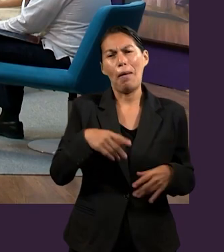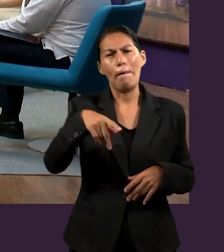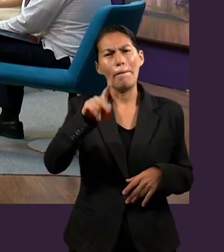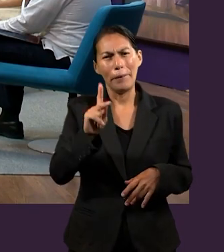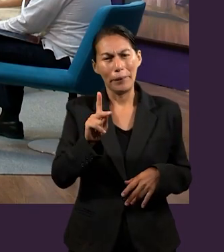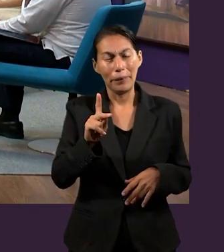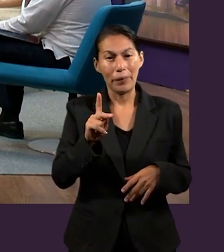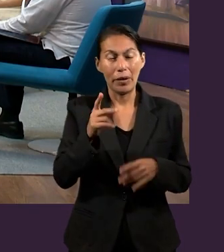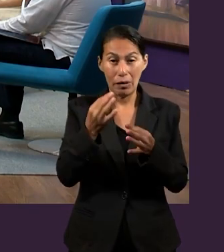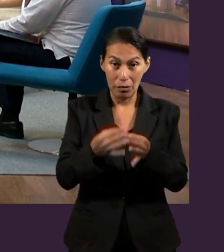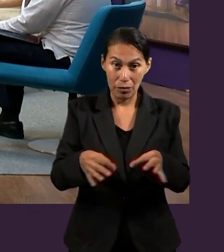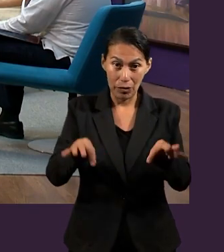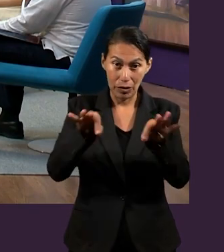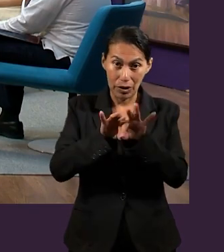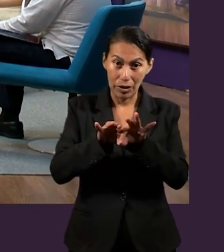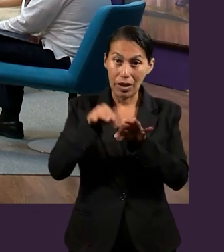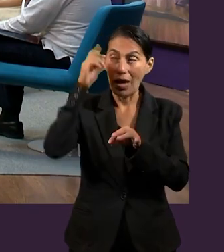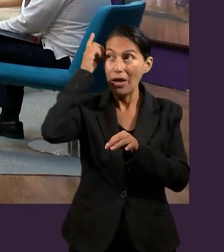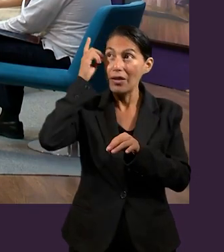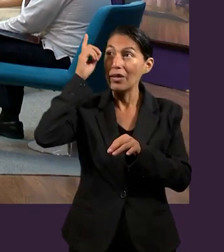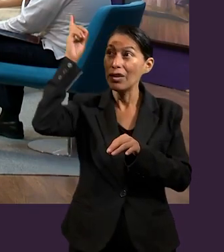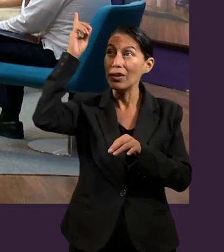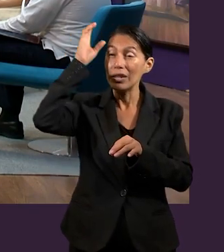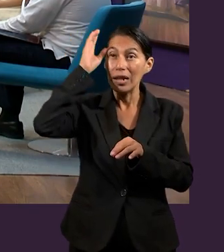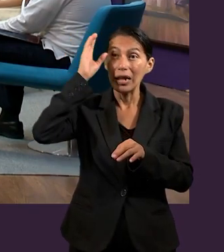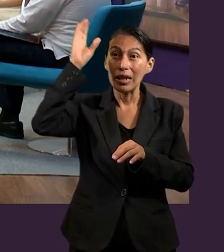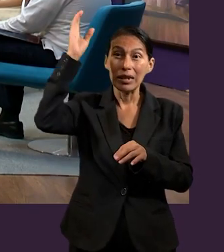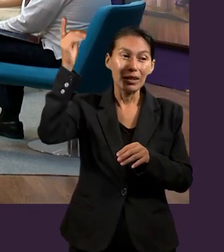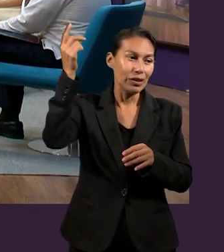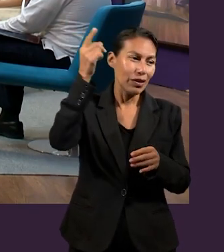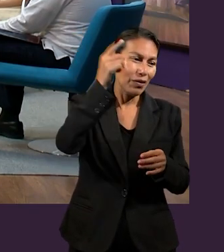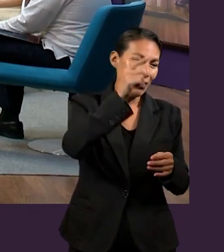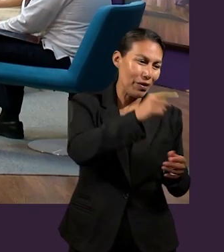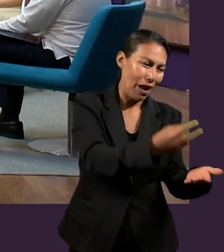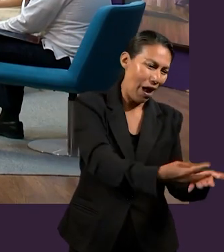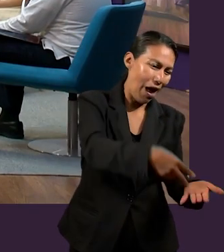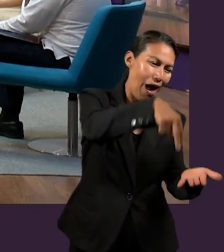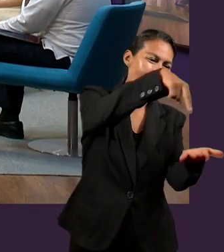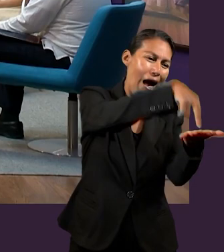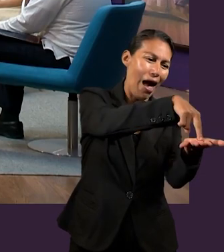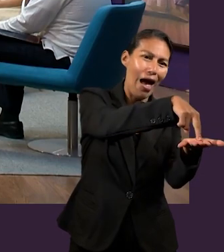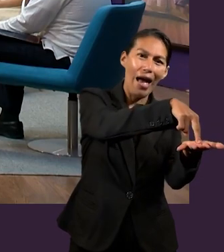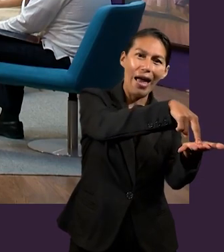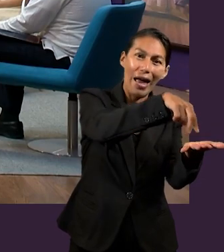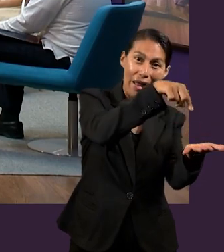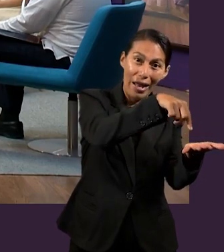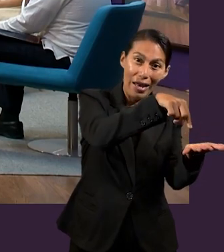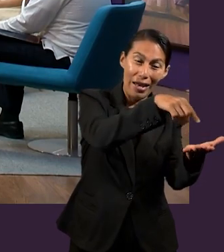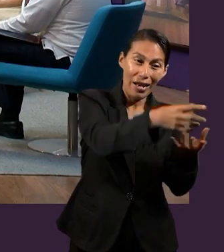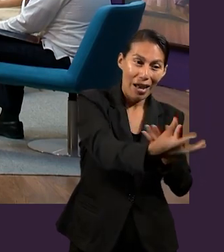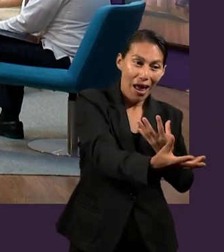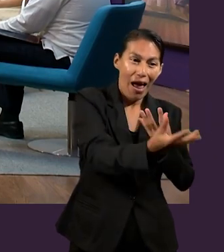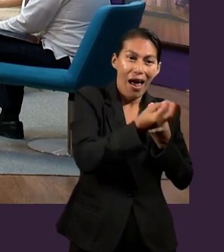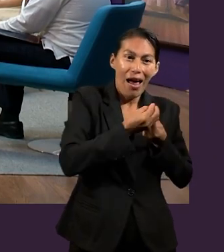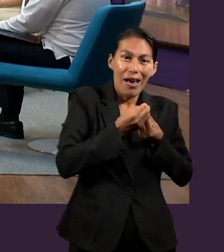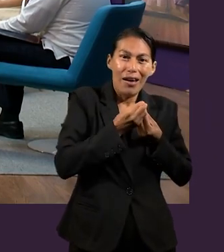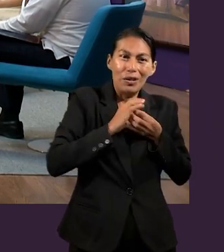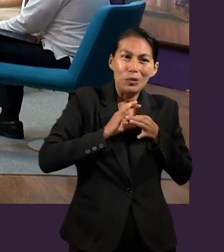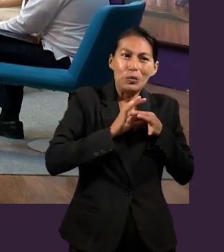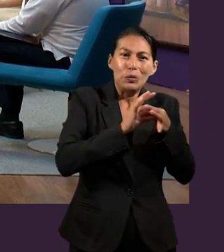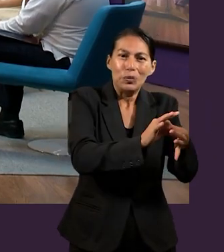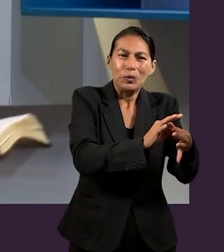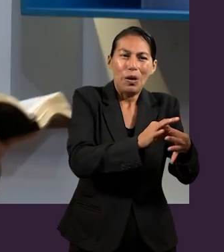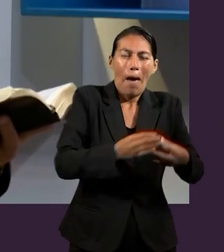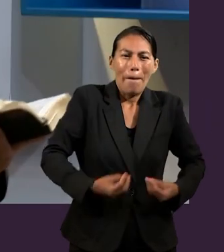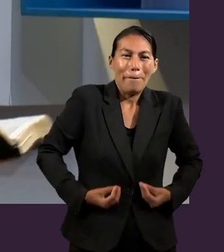Adelie, es que Dios nos dio vida y nos sigue dando vida. Esa gracia, ¿verdad? Como tú dices,